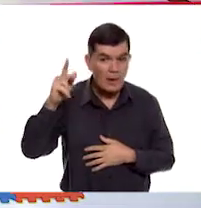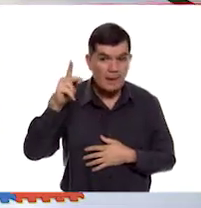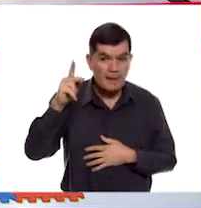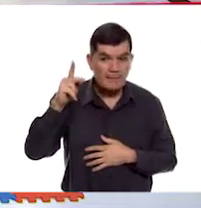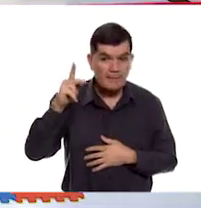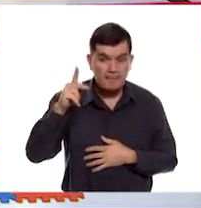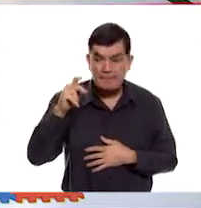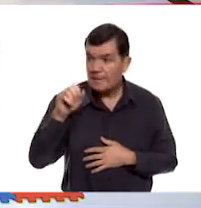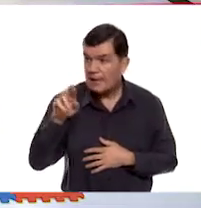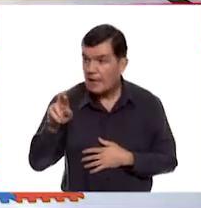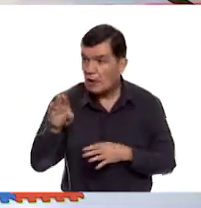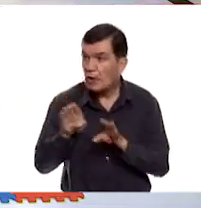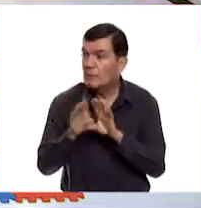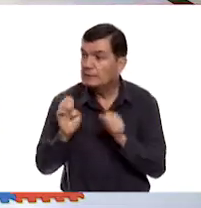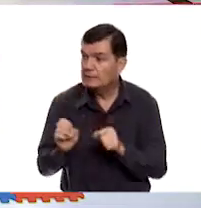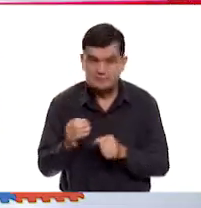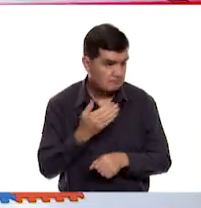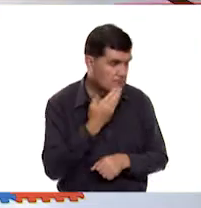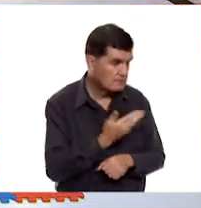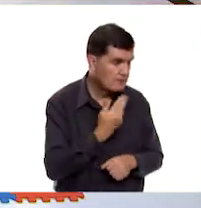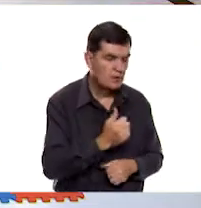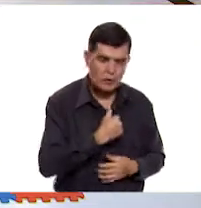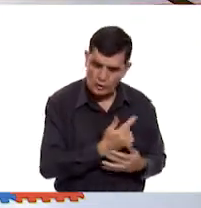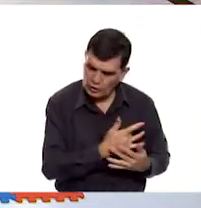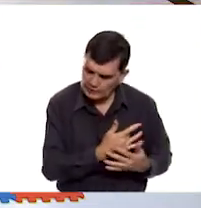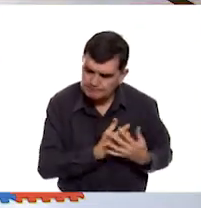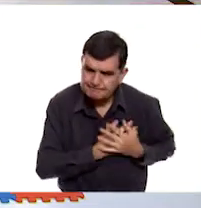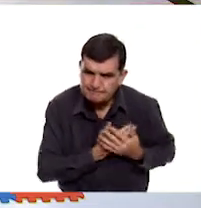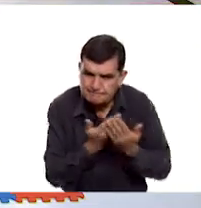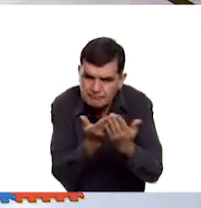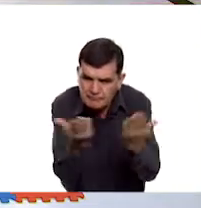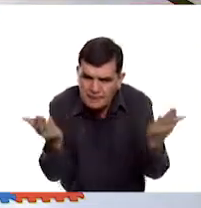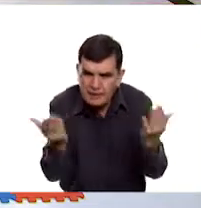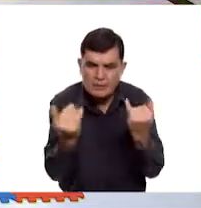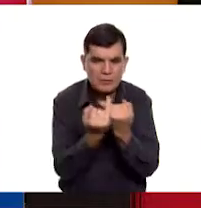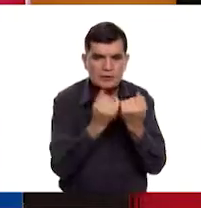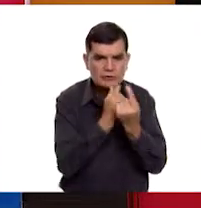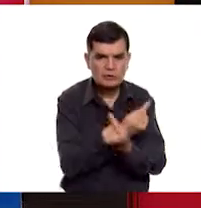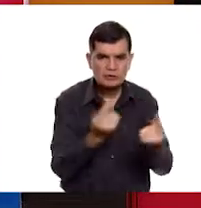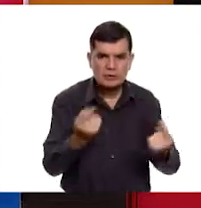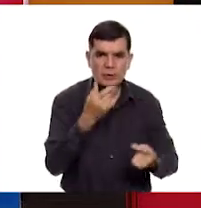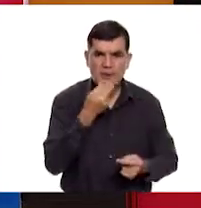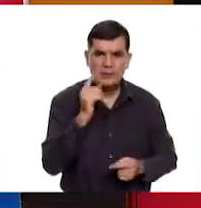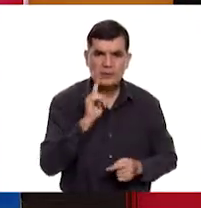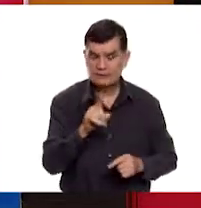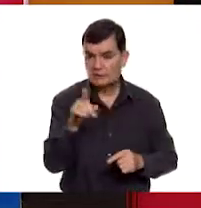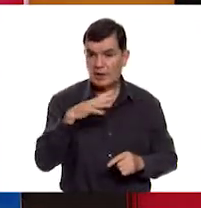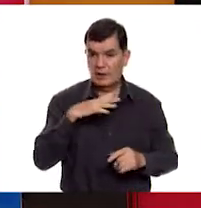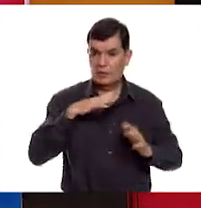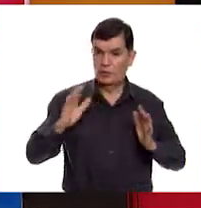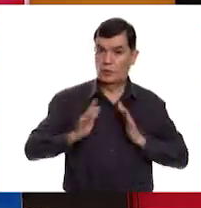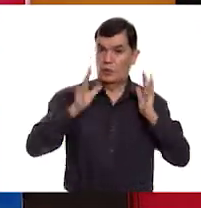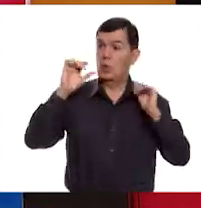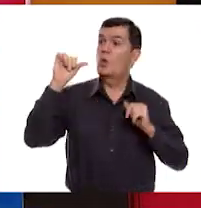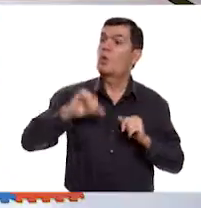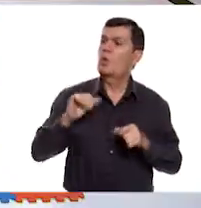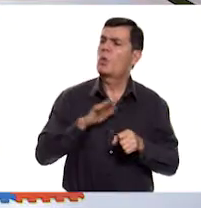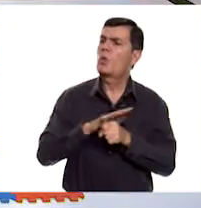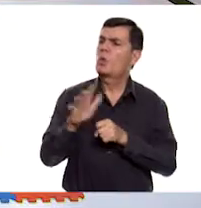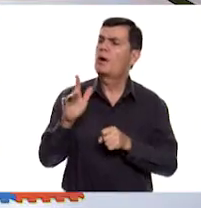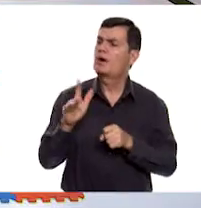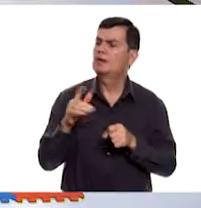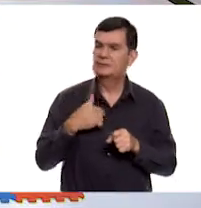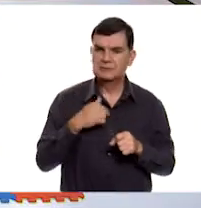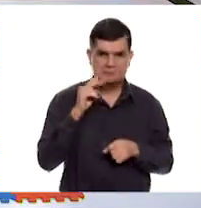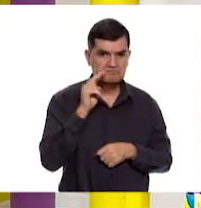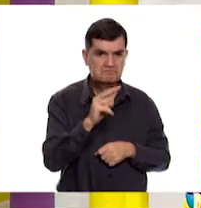Hola, ¿cómo estás? Muy bien. Te saludo con el corazón. Nos saludamos. ti, a todas las niñas y a los niños. ¿Ya viste que sorpresa hay hoy? Sí, es lo